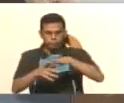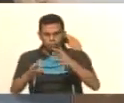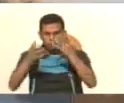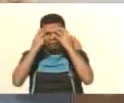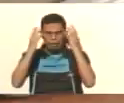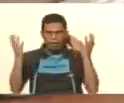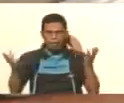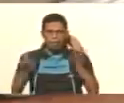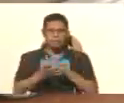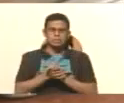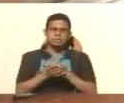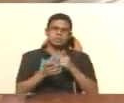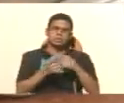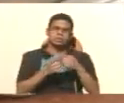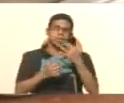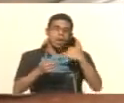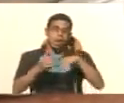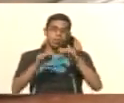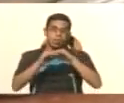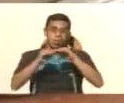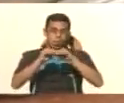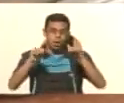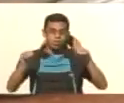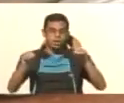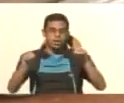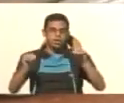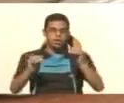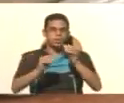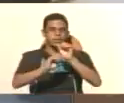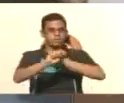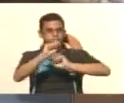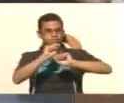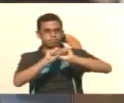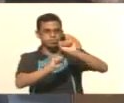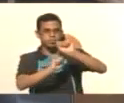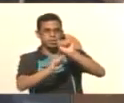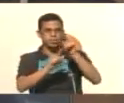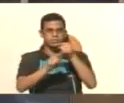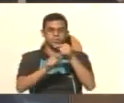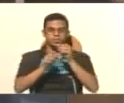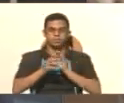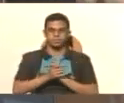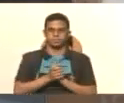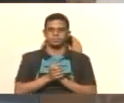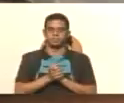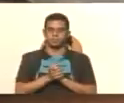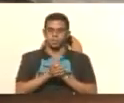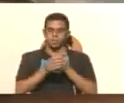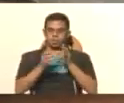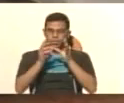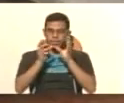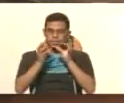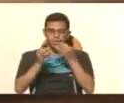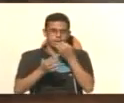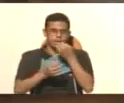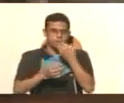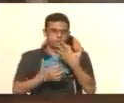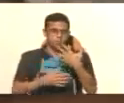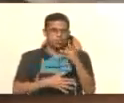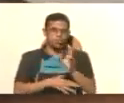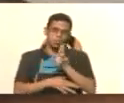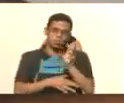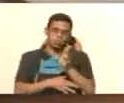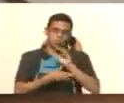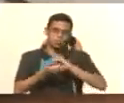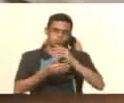una placa que retiene un poco el líquido o retiene cualquier suciedad. Esa placa, lo primero para el mantenimiento preventivo es